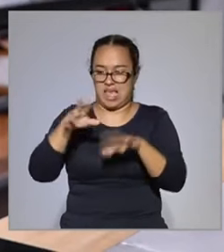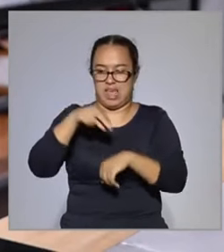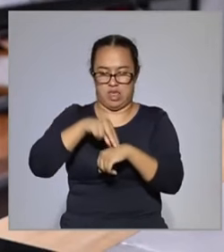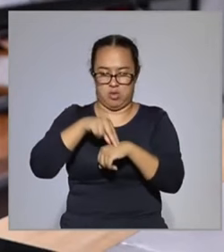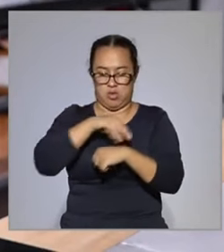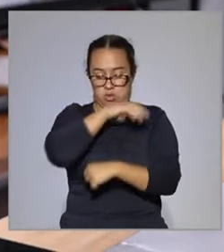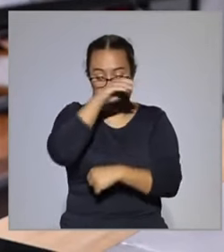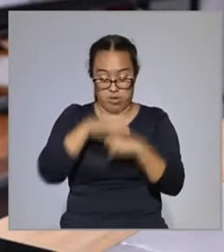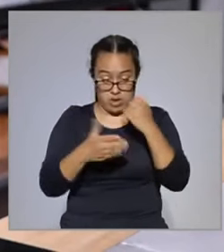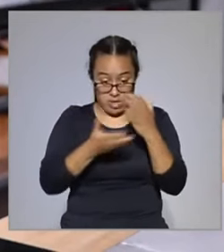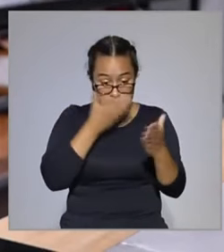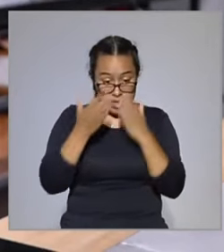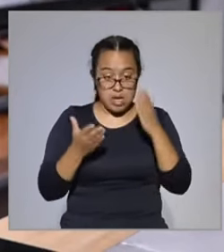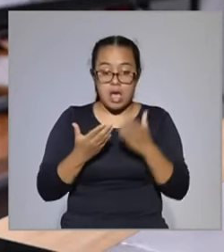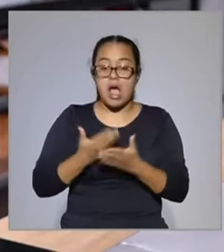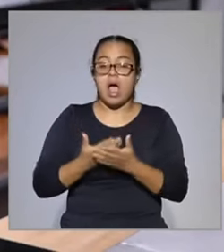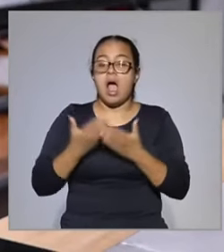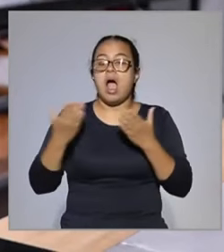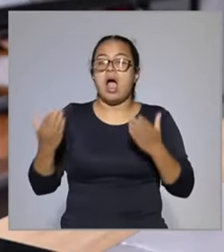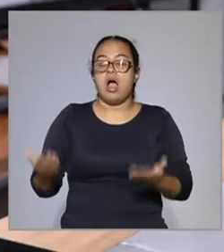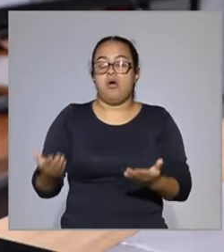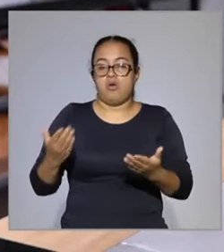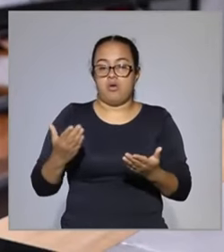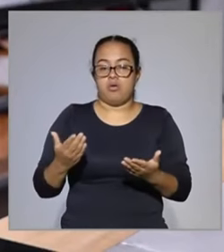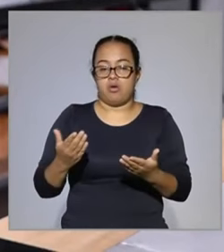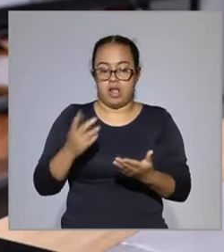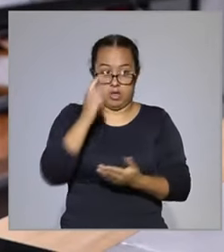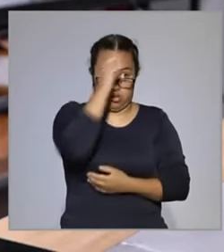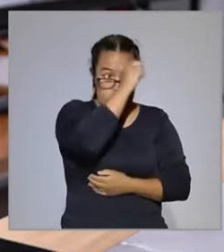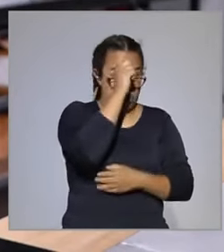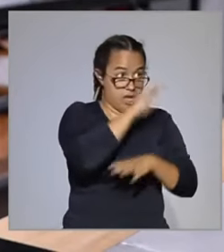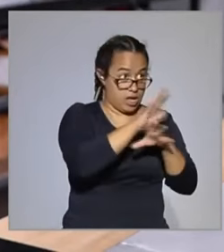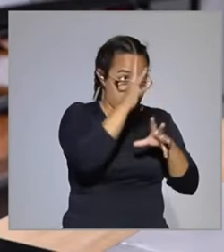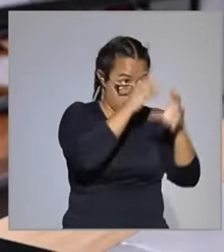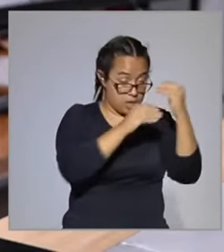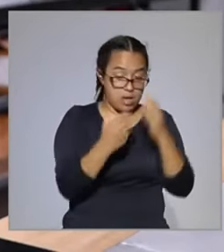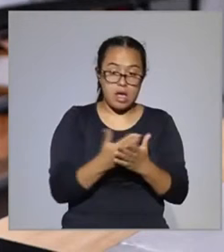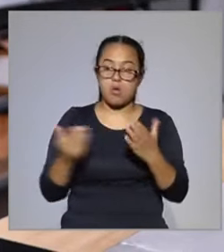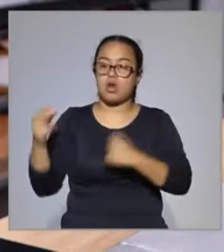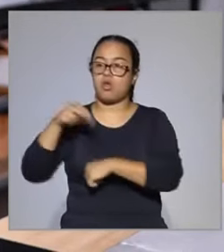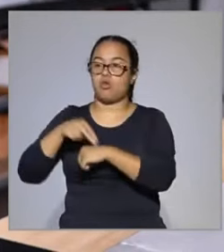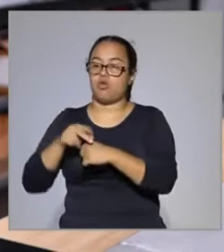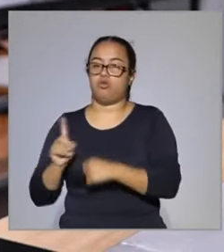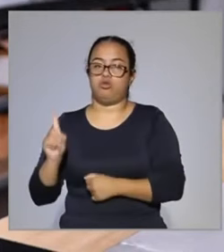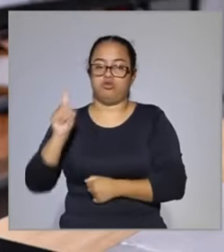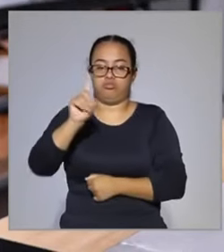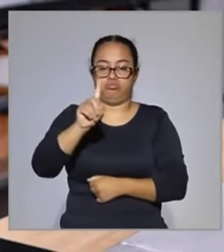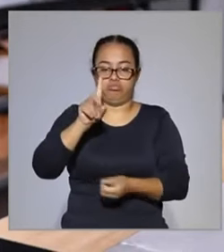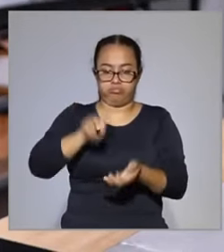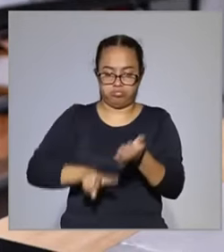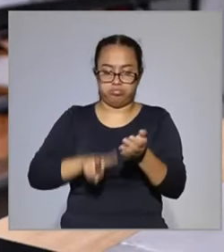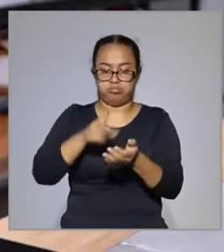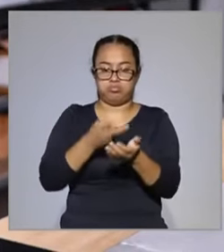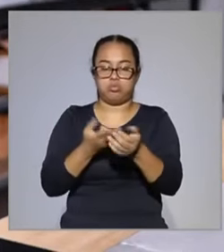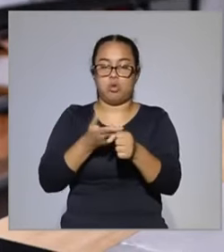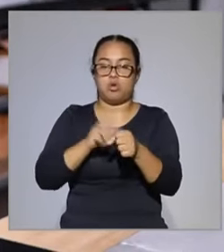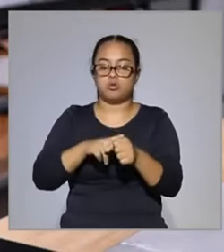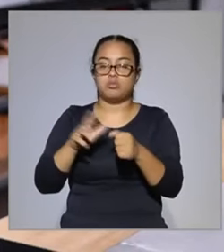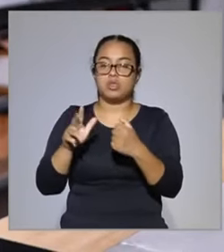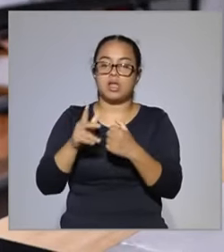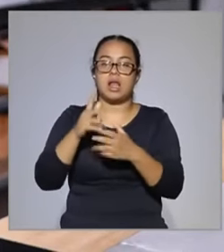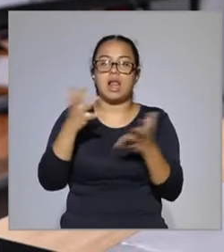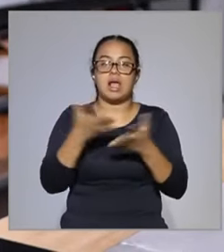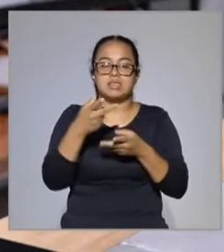terminaron sus estudios teóricos pasan a cualquier unidad médica hospitalaria por las habilidades